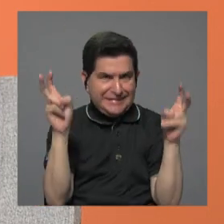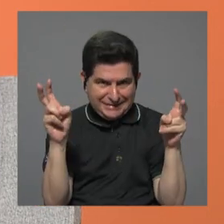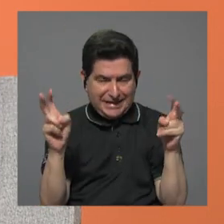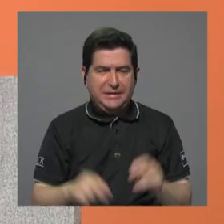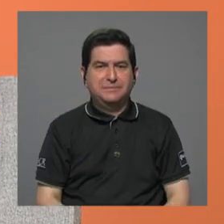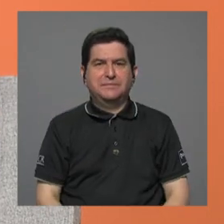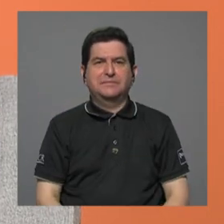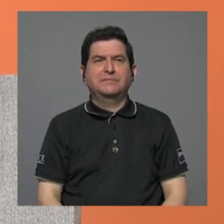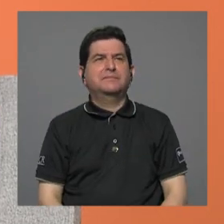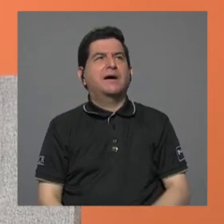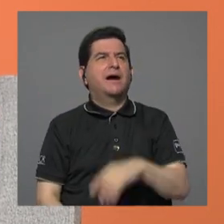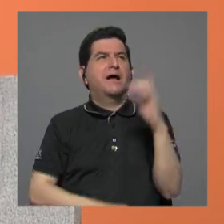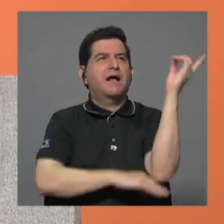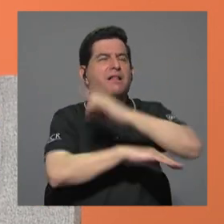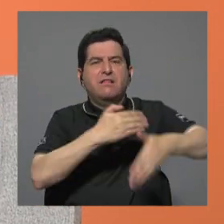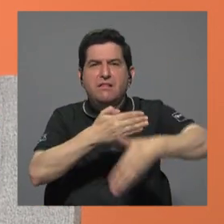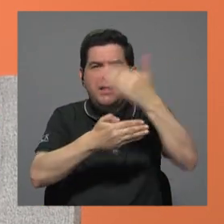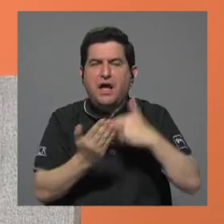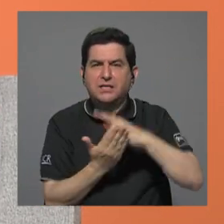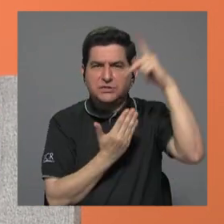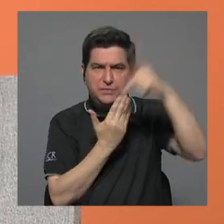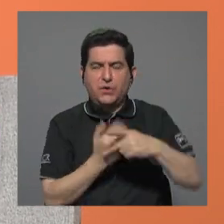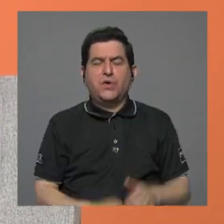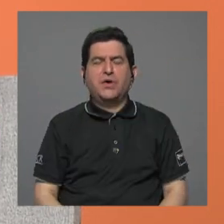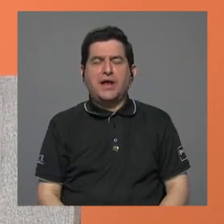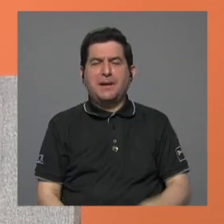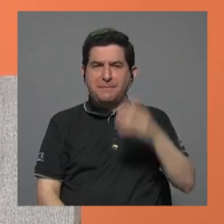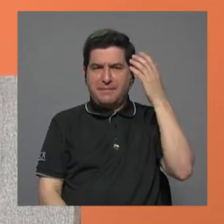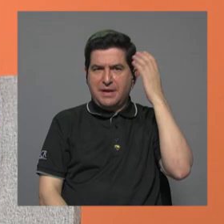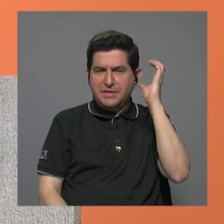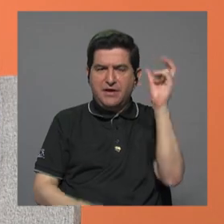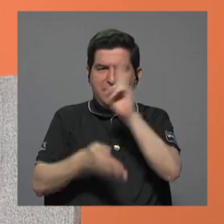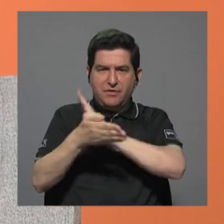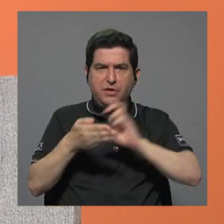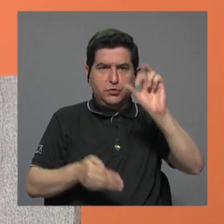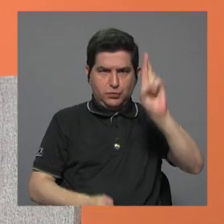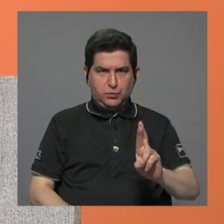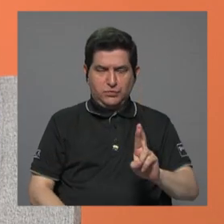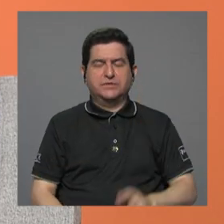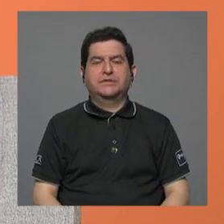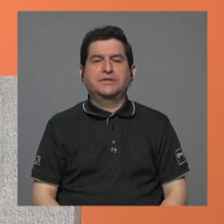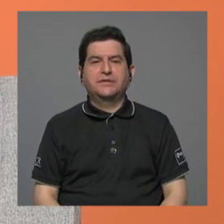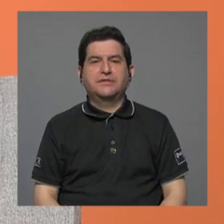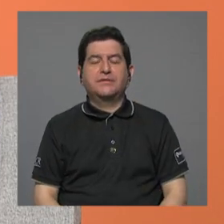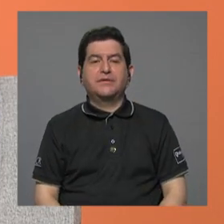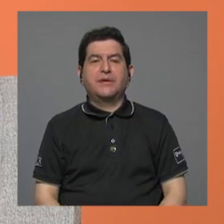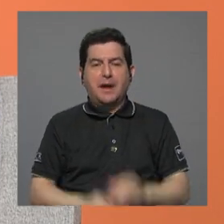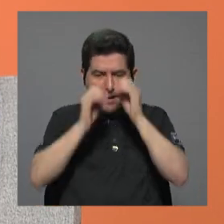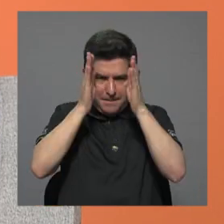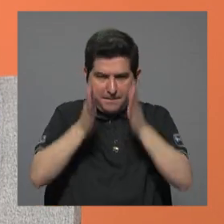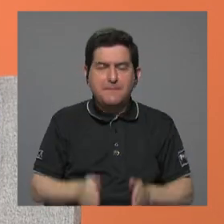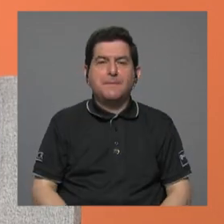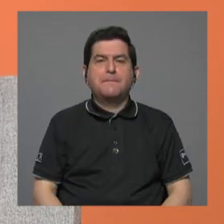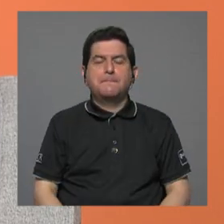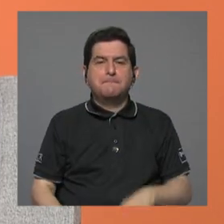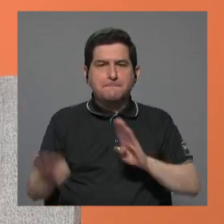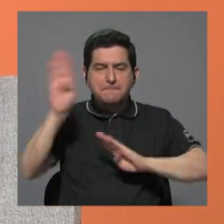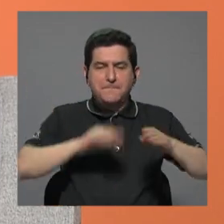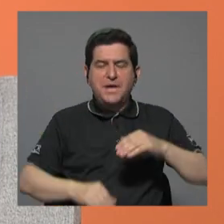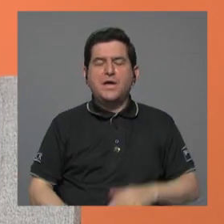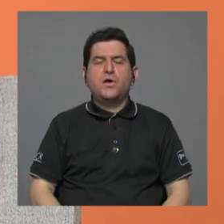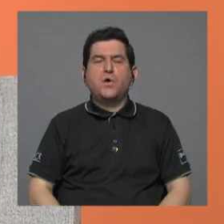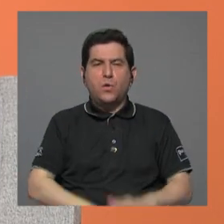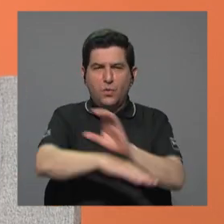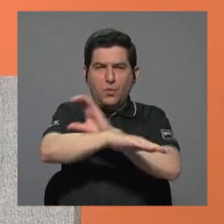tocamos hace unos días en el programa Interferencia de las Radio Emisoras UCR con el microbiólogo bioinformático José